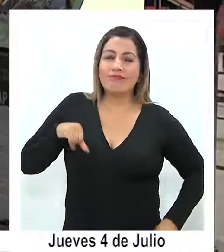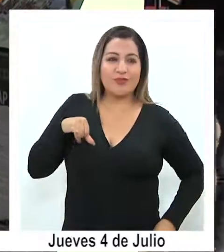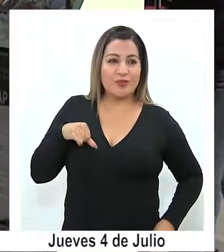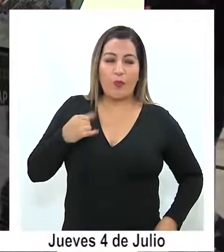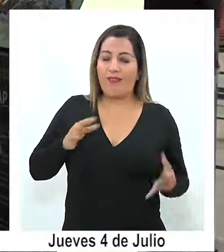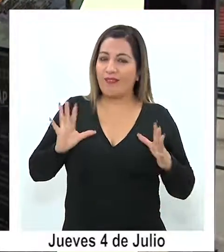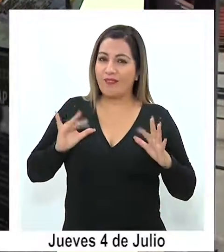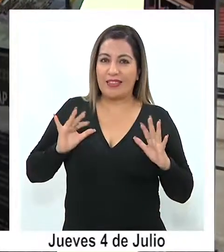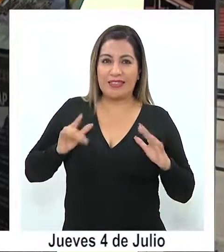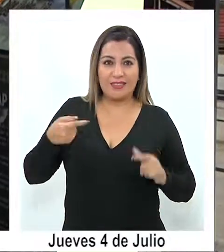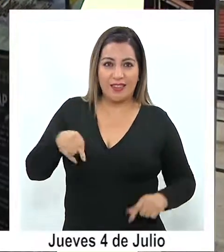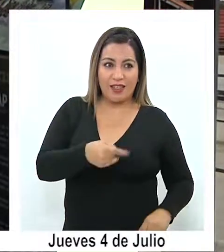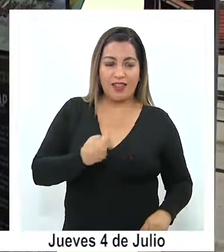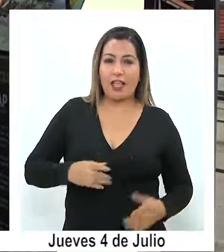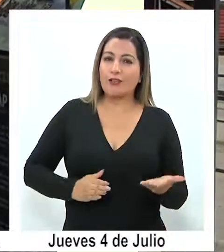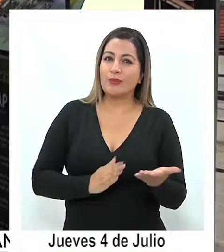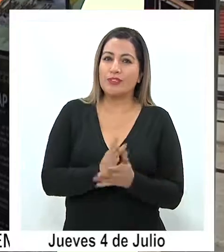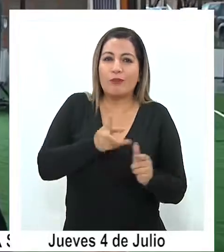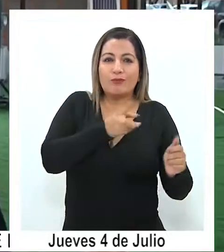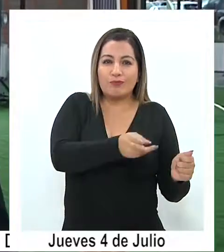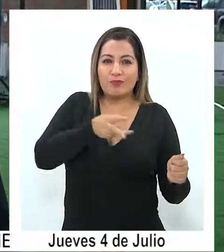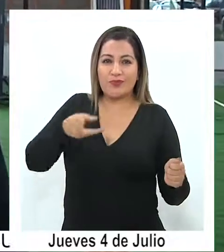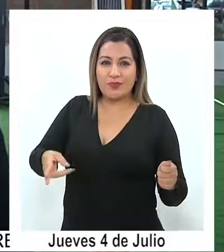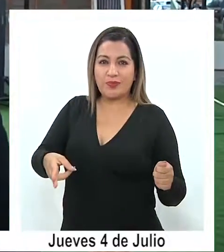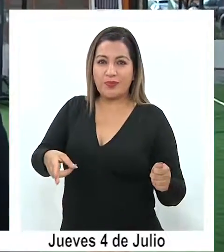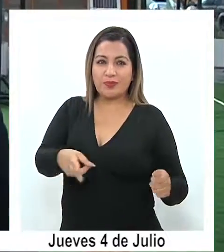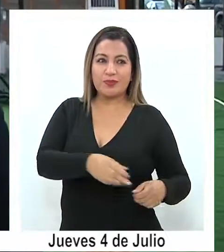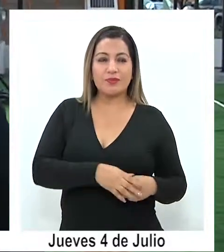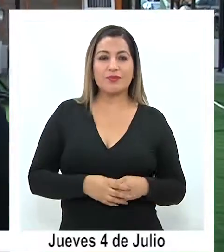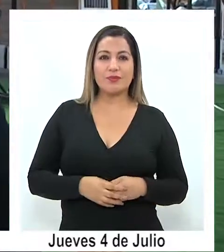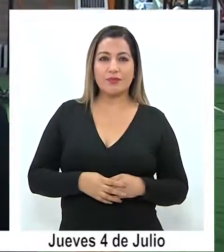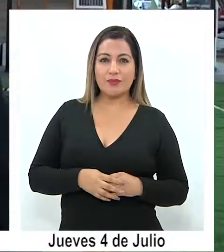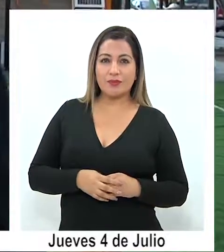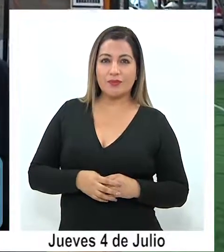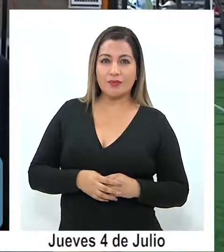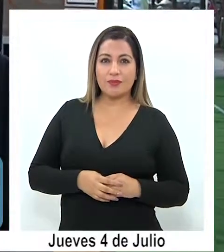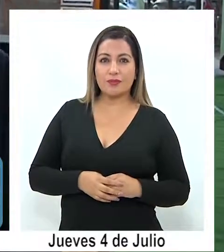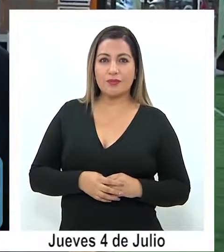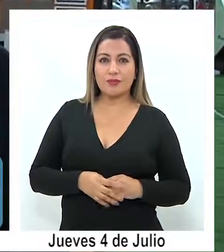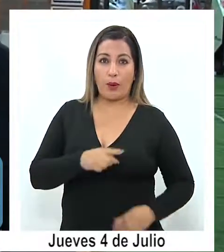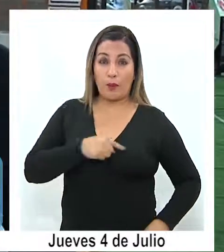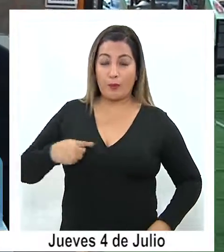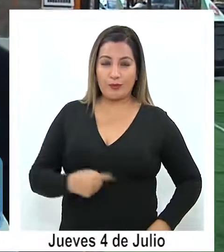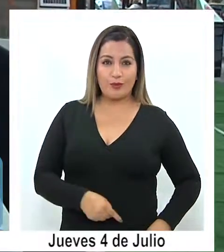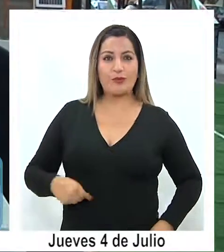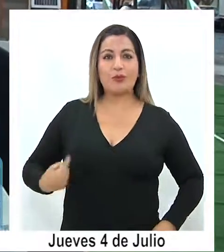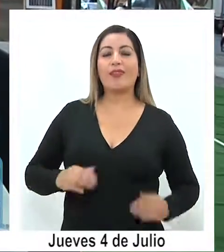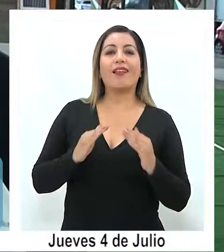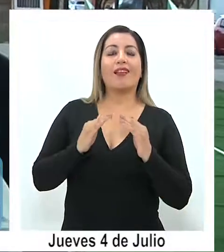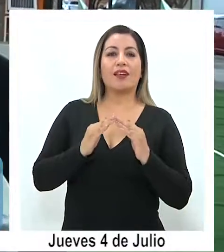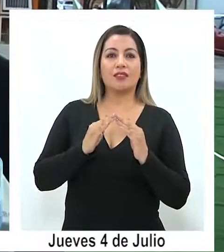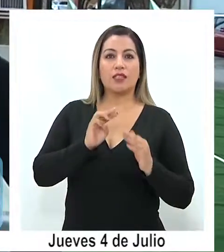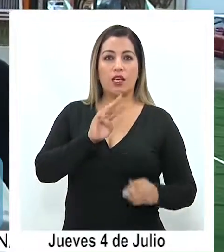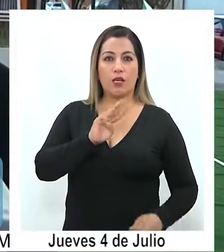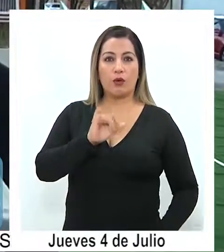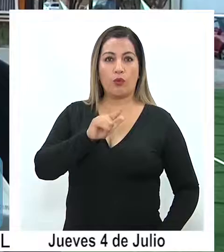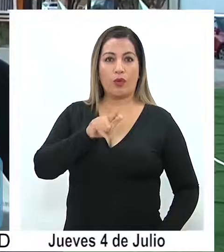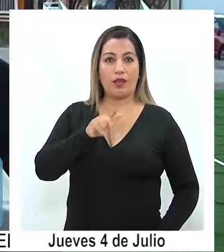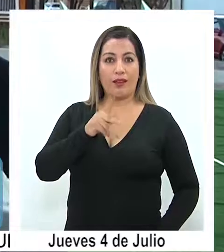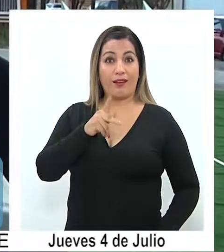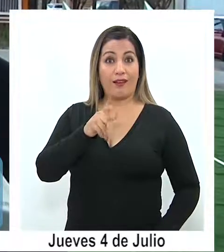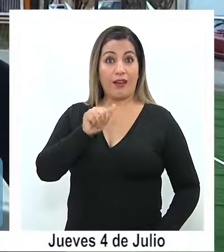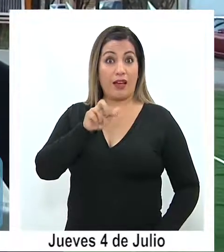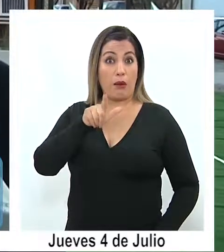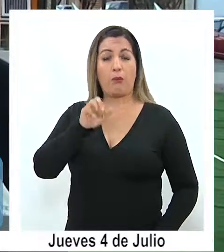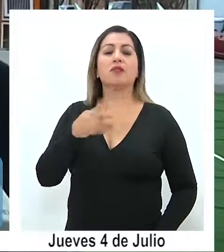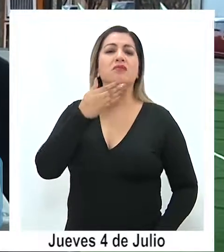orgullo y una felicidad estar inaugurando en Pozoalmonte la Casa Huilcalpa, pero en